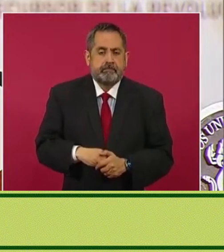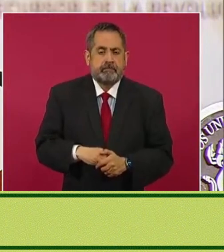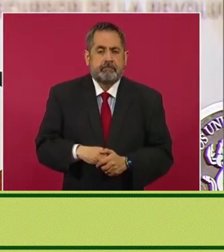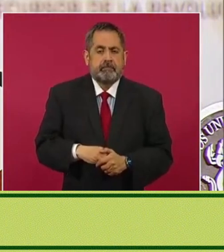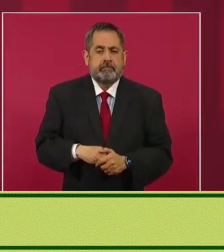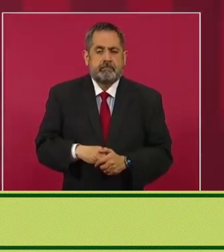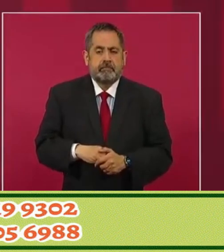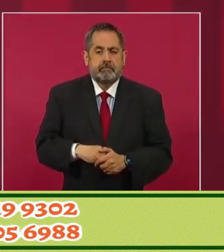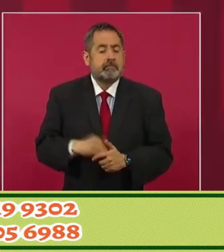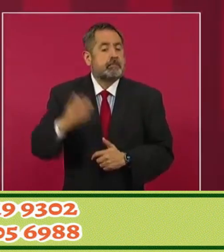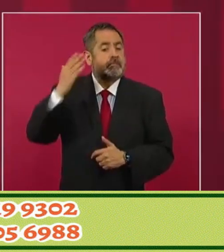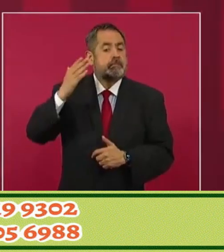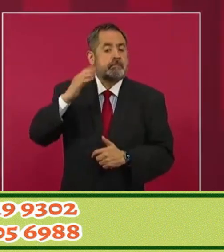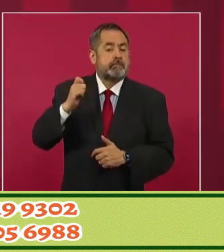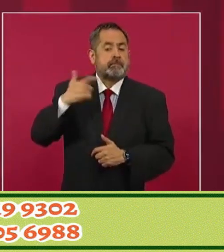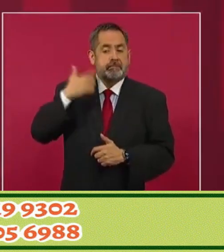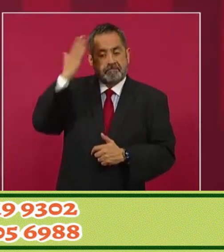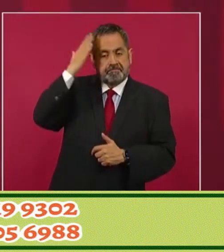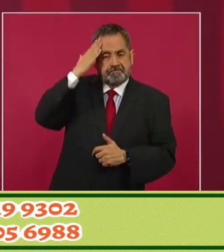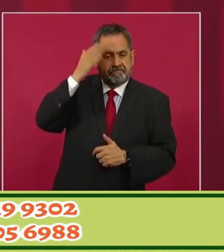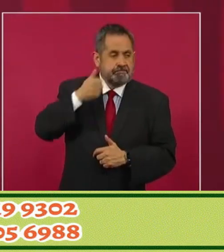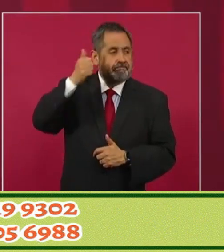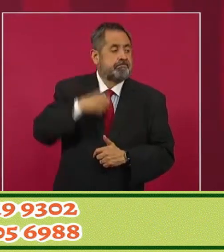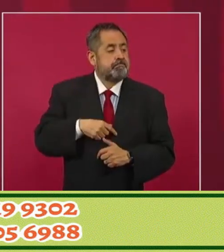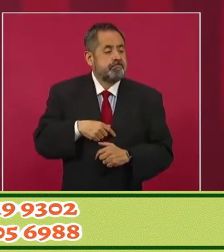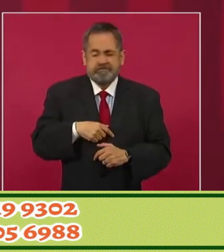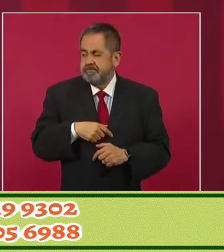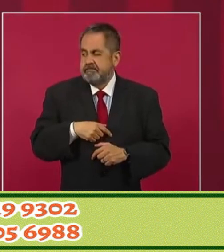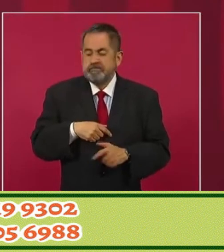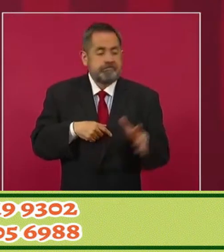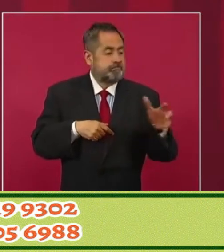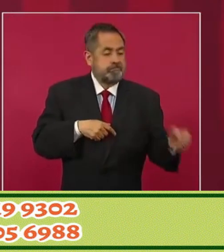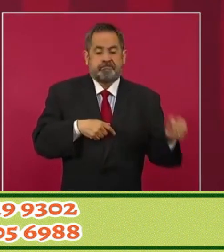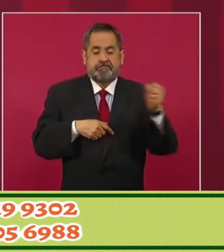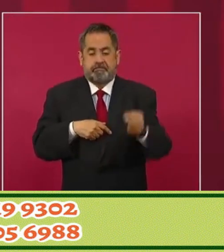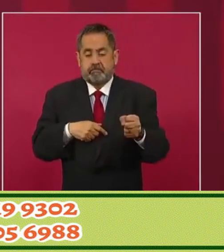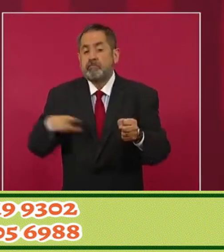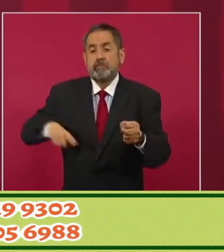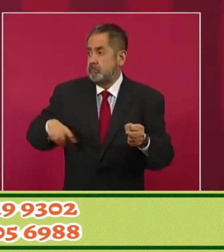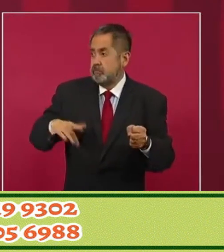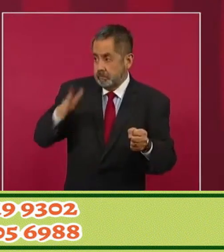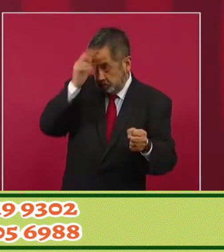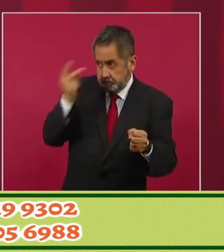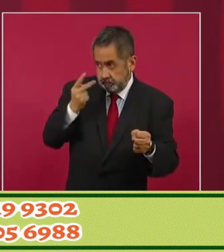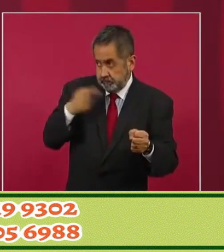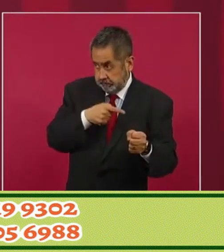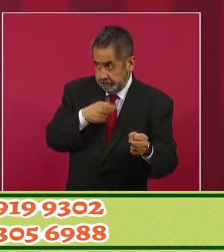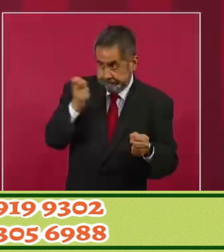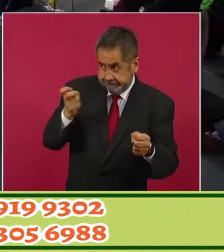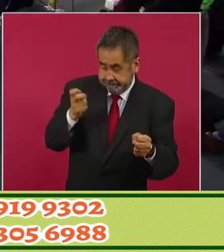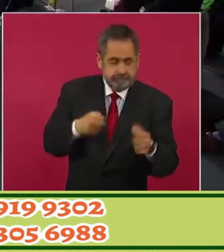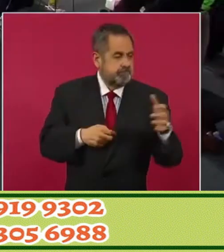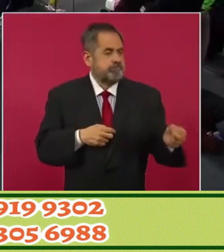Los imponían los líderes arriba con el apoyo del gobierno. Bueno, eran como